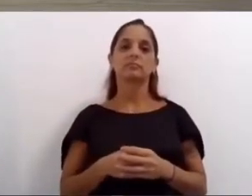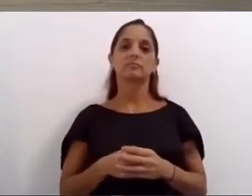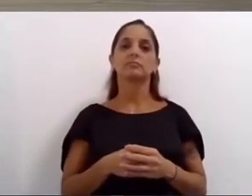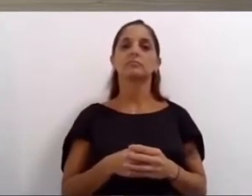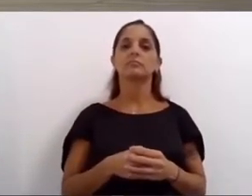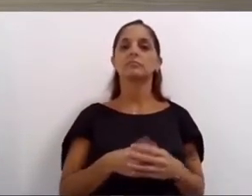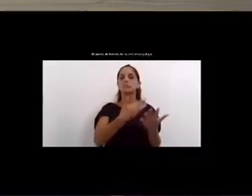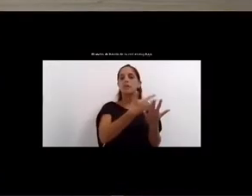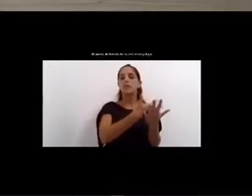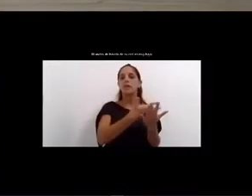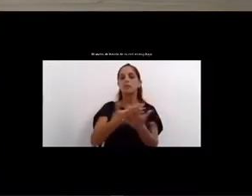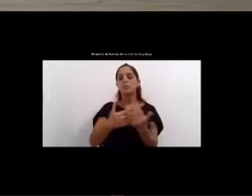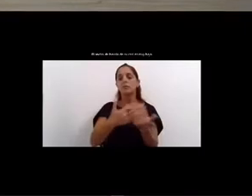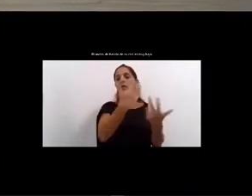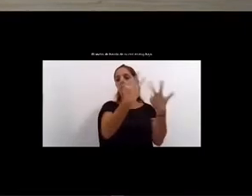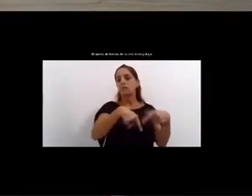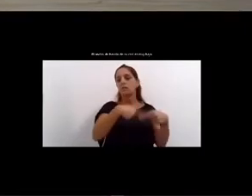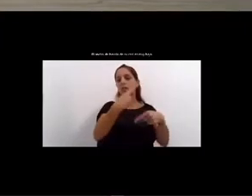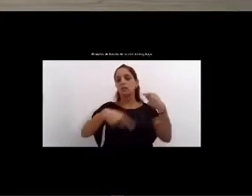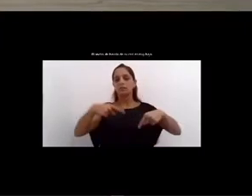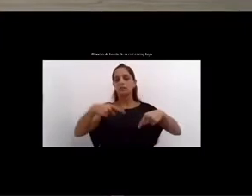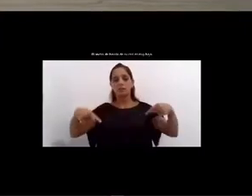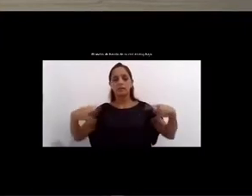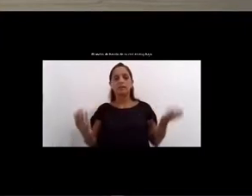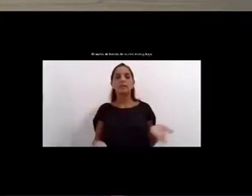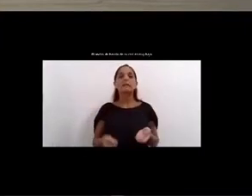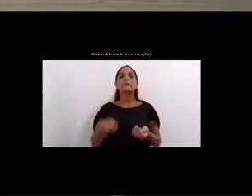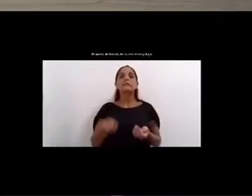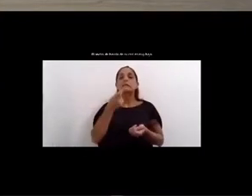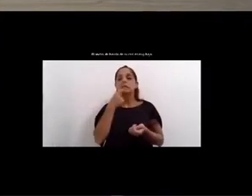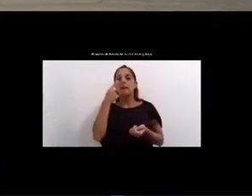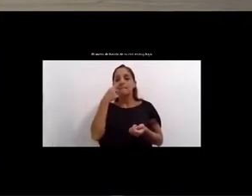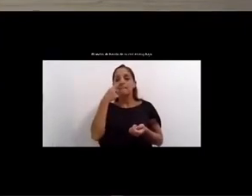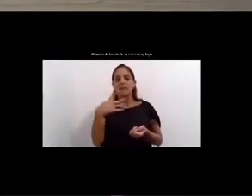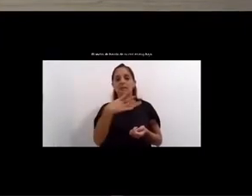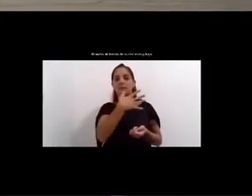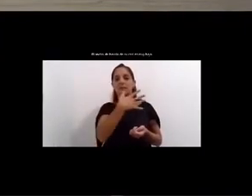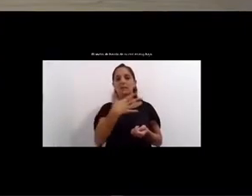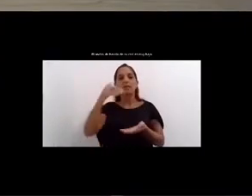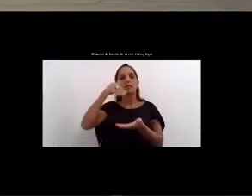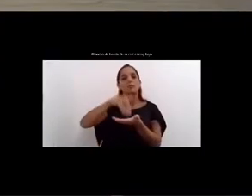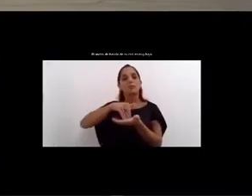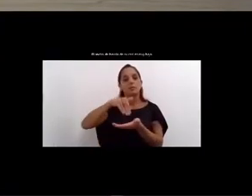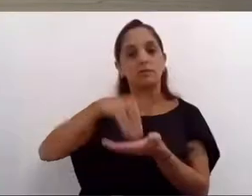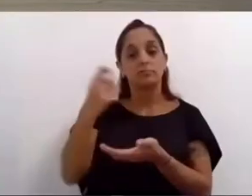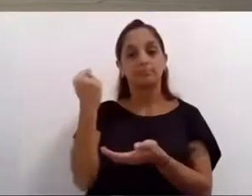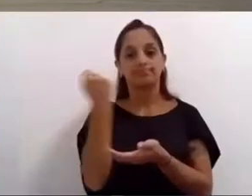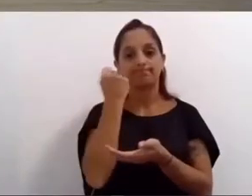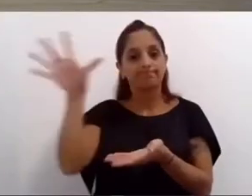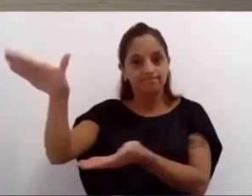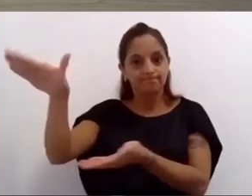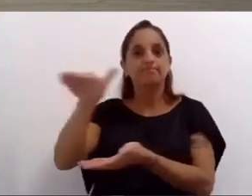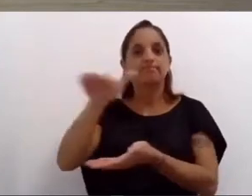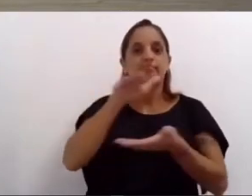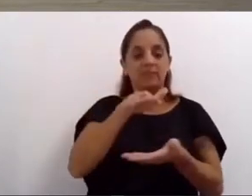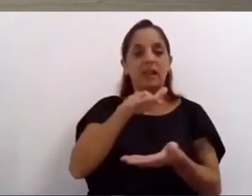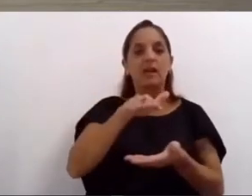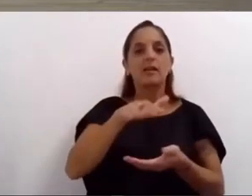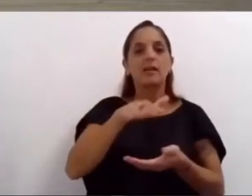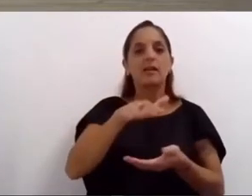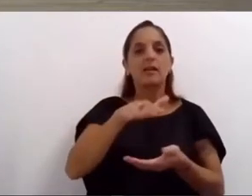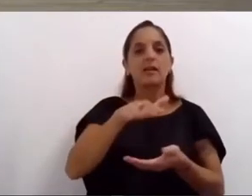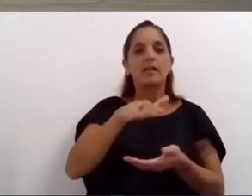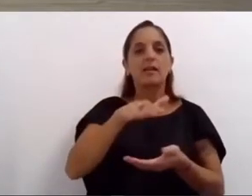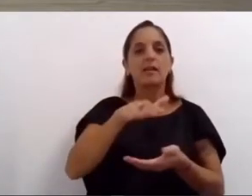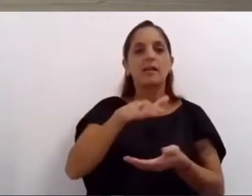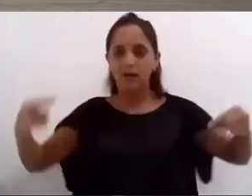que por 1.500 millones de pesos nos permitirían completar los barrios que quedaron Ficherton Noroeste Hostal del Sol Este Florida Sur